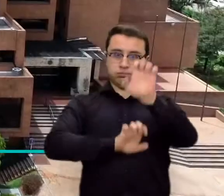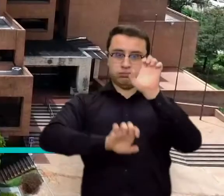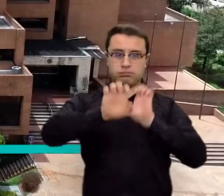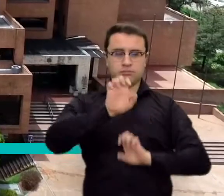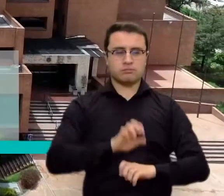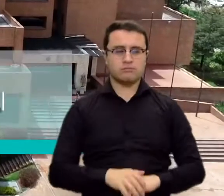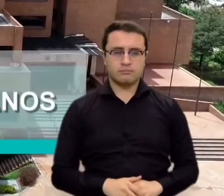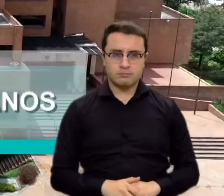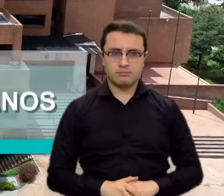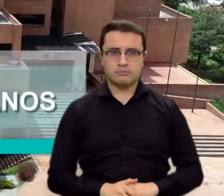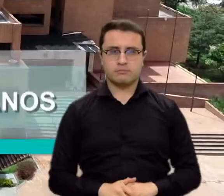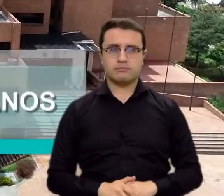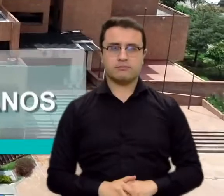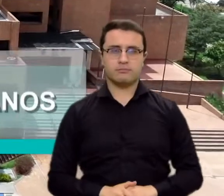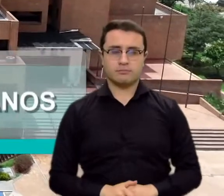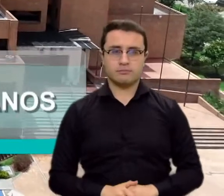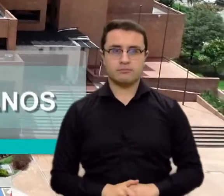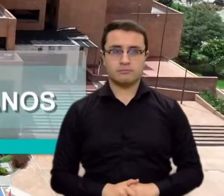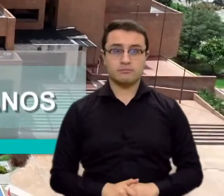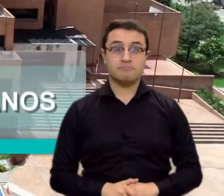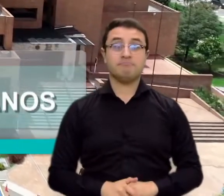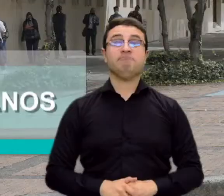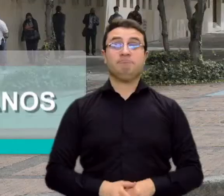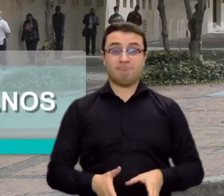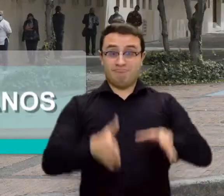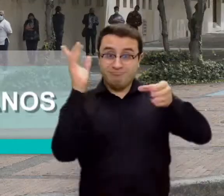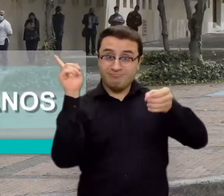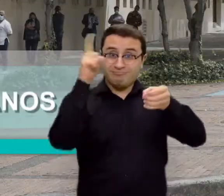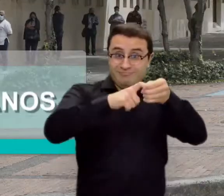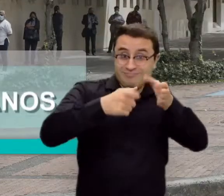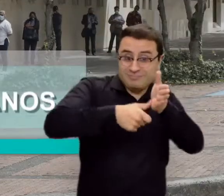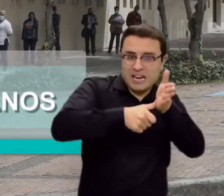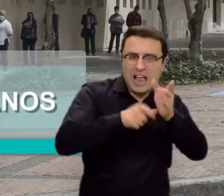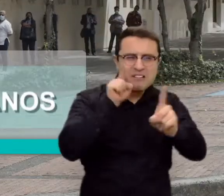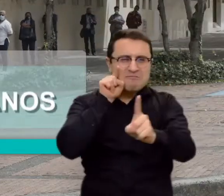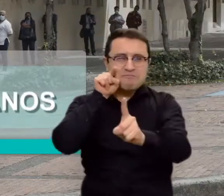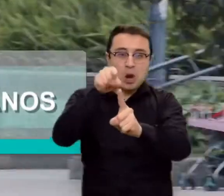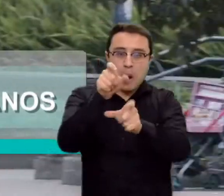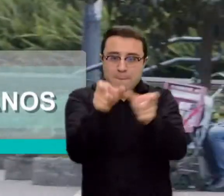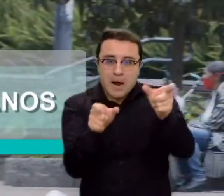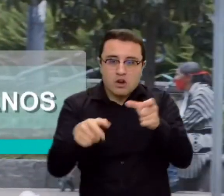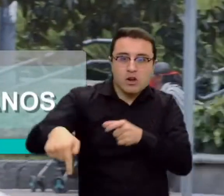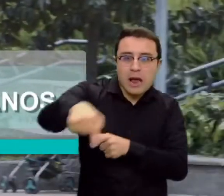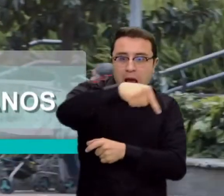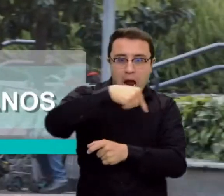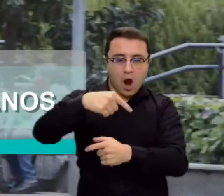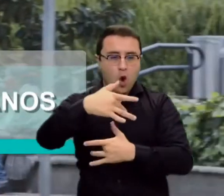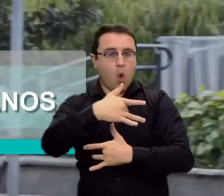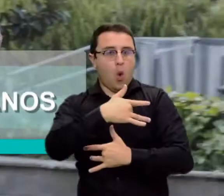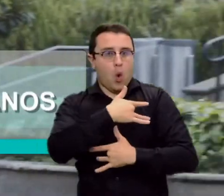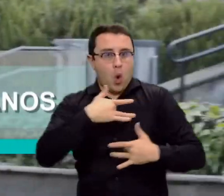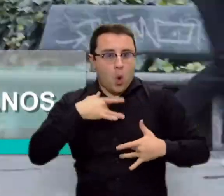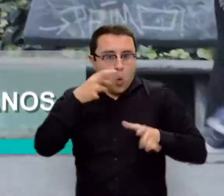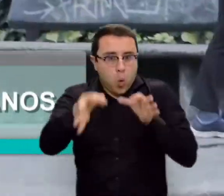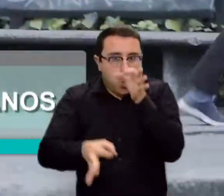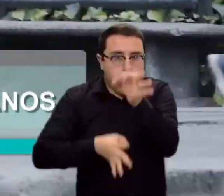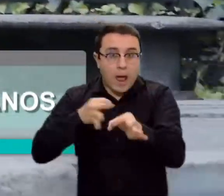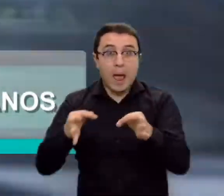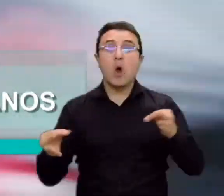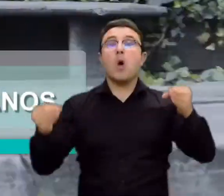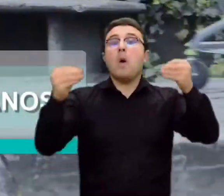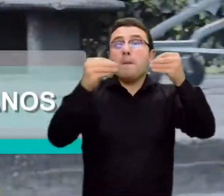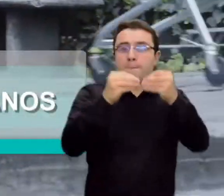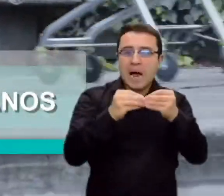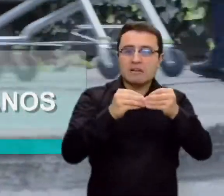El objetivo de la Registraduría es cuidar la salud de los ciudadanos al tiempo que garantiza el pleno funcionamiento